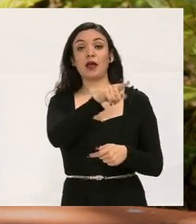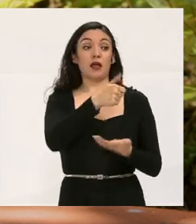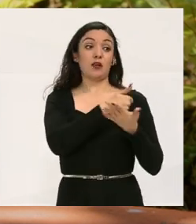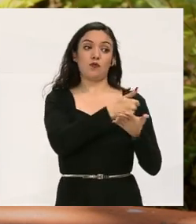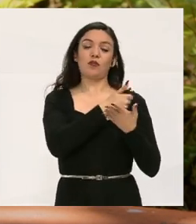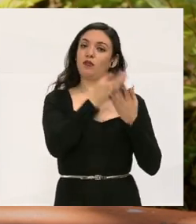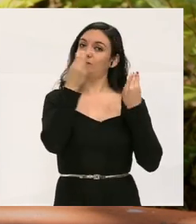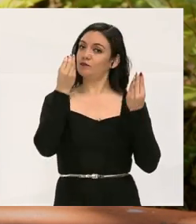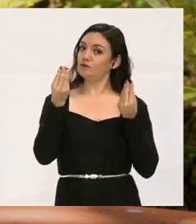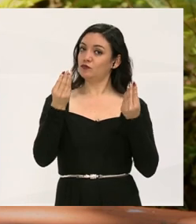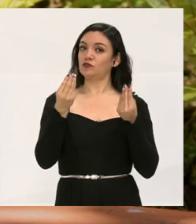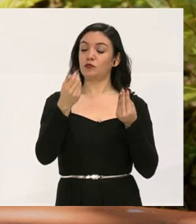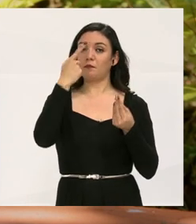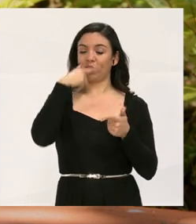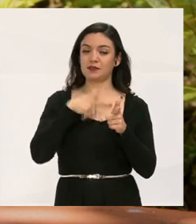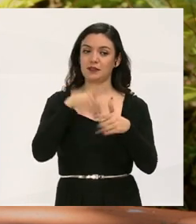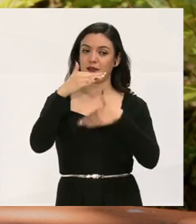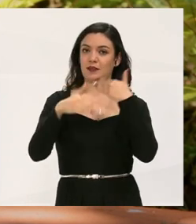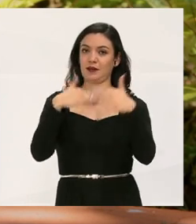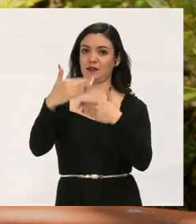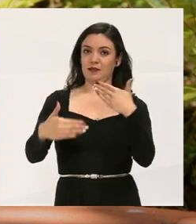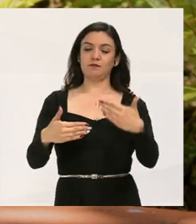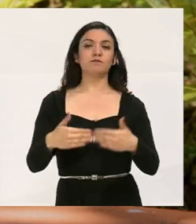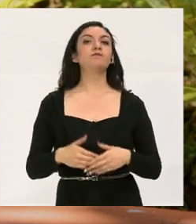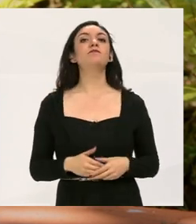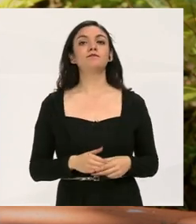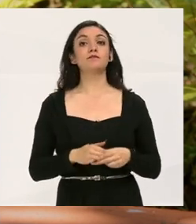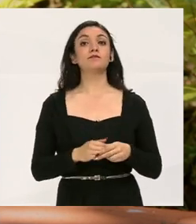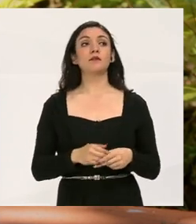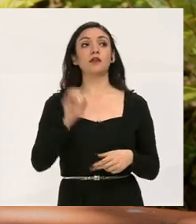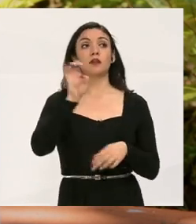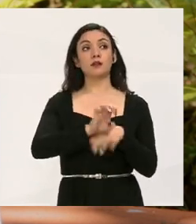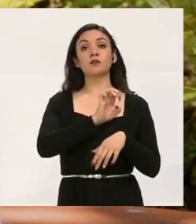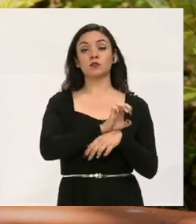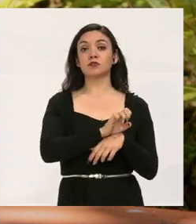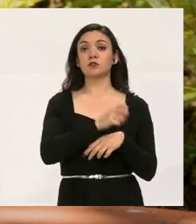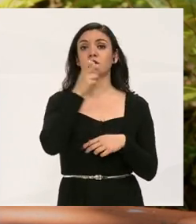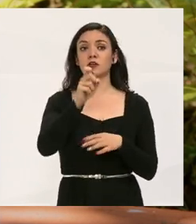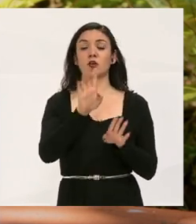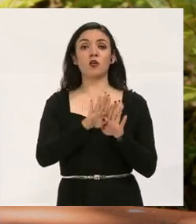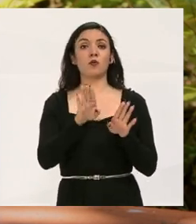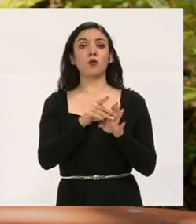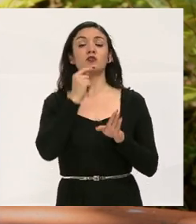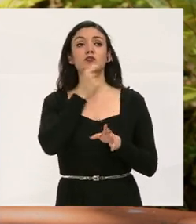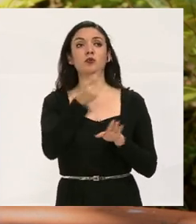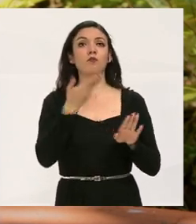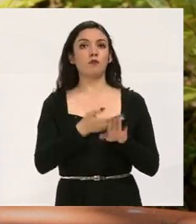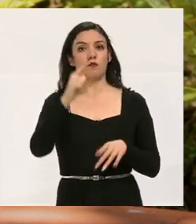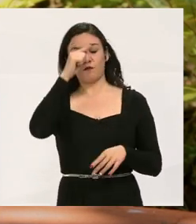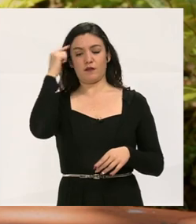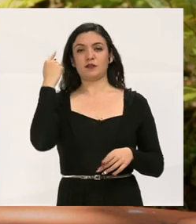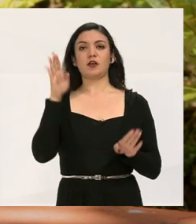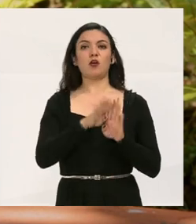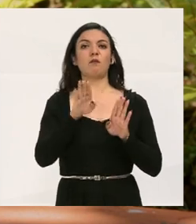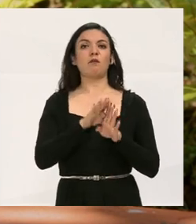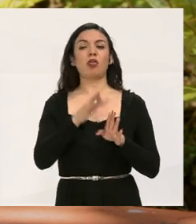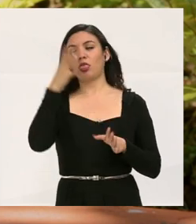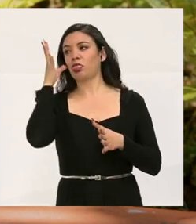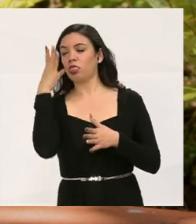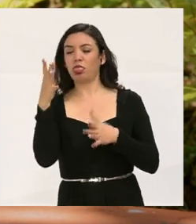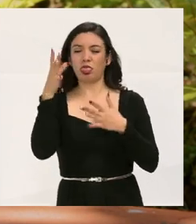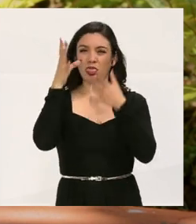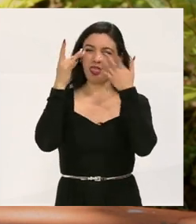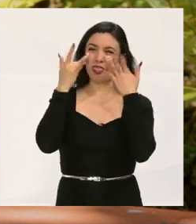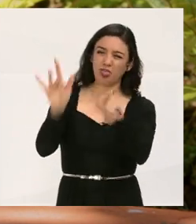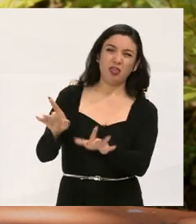y a él le ha ayudado a seguir adelante. Es cuando, estos niños, es cuando es muy fácil que desertan de